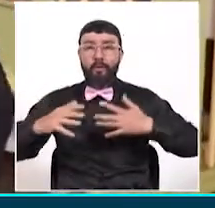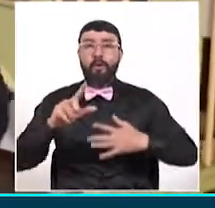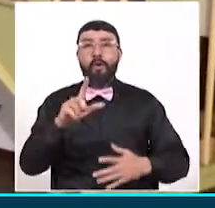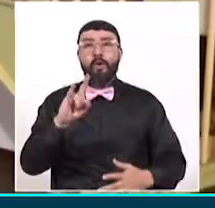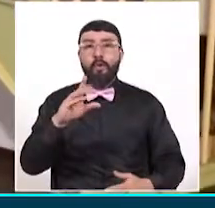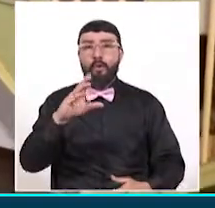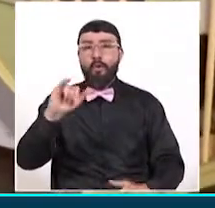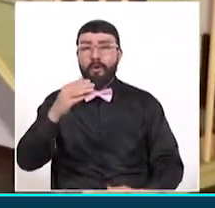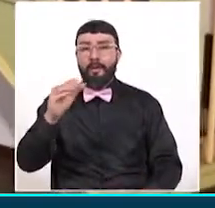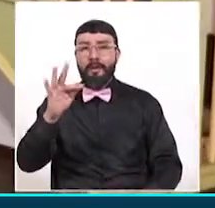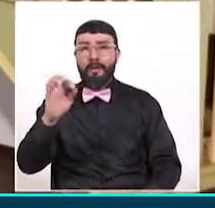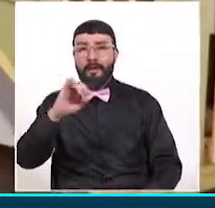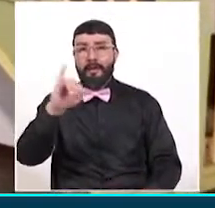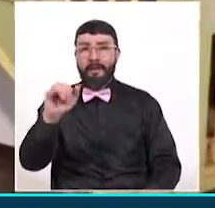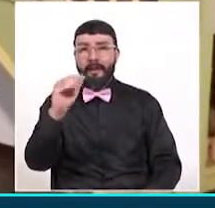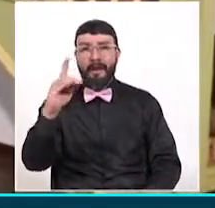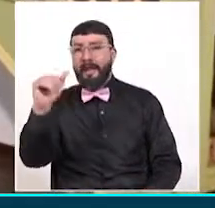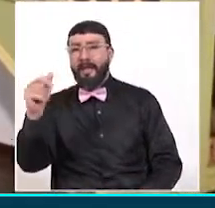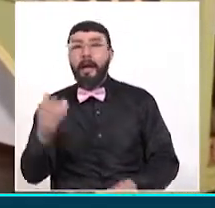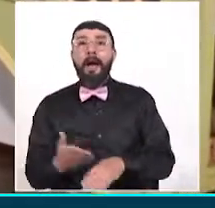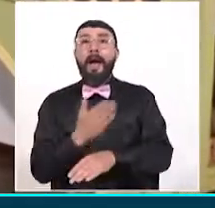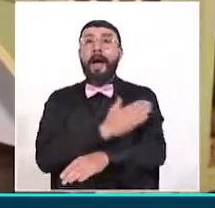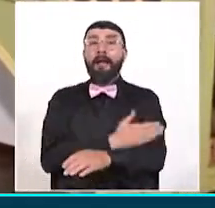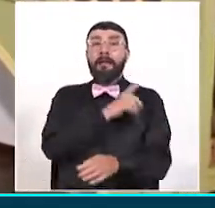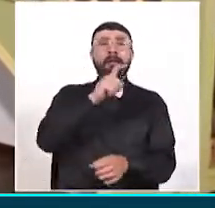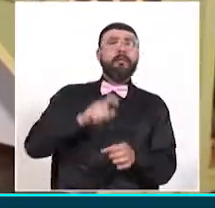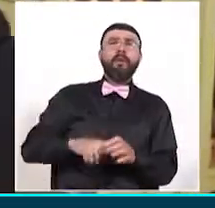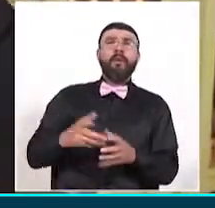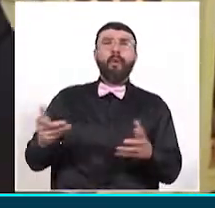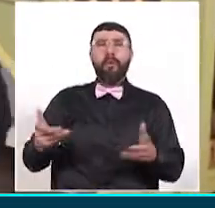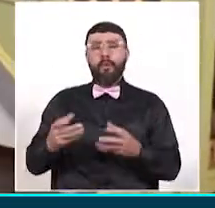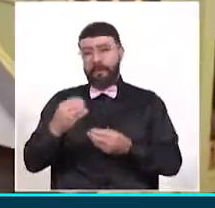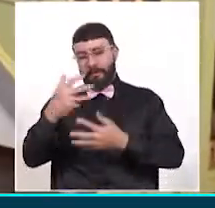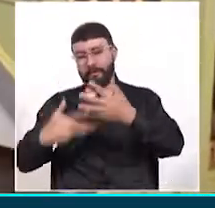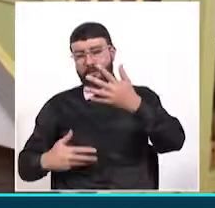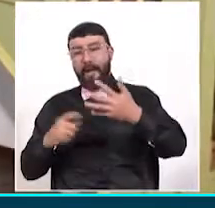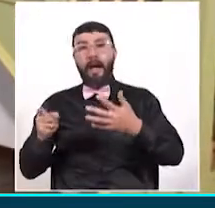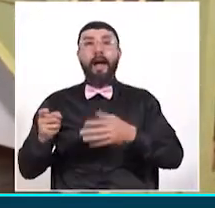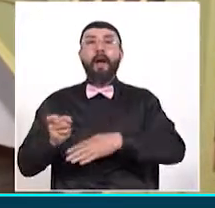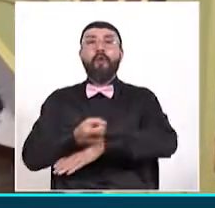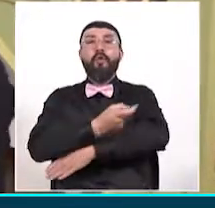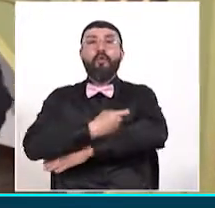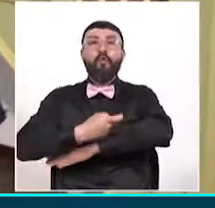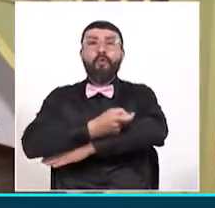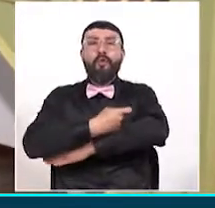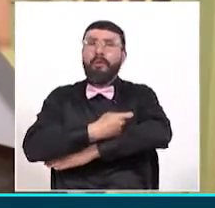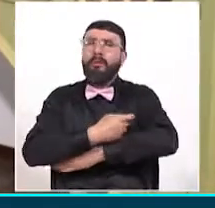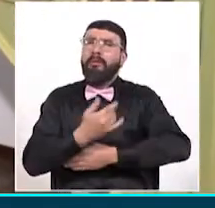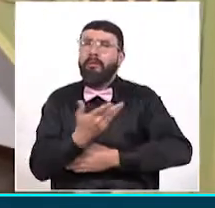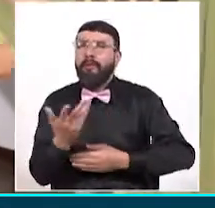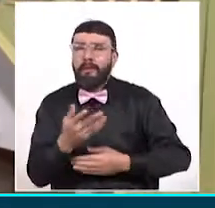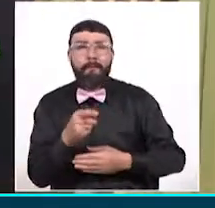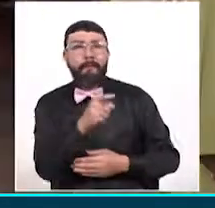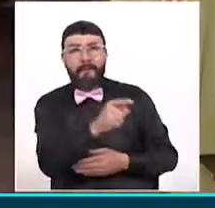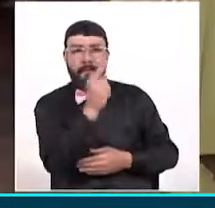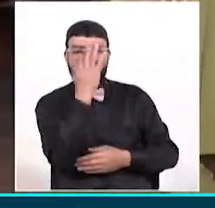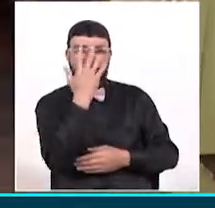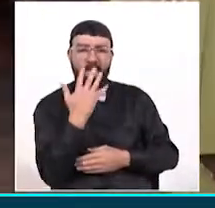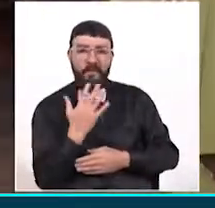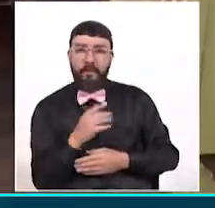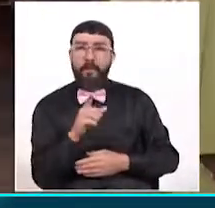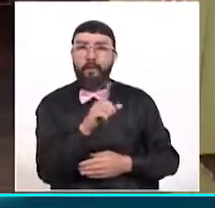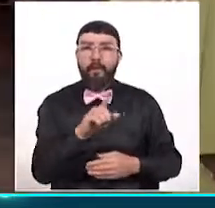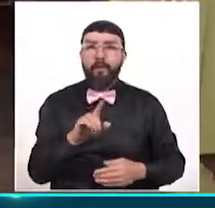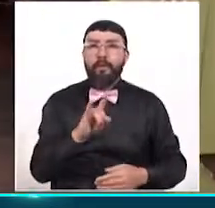preinscripción se hace a partir de un formulario de Google que se encuentra en la página de Facebook de Surrungueo